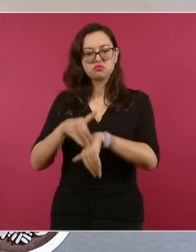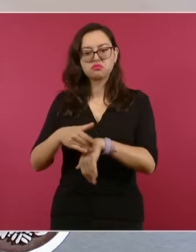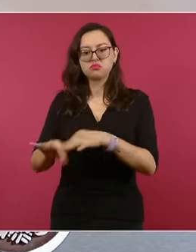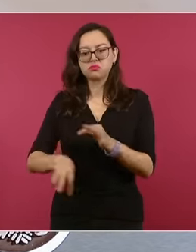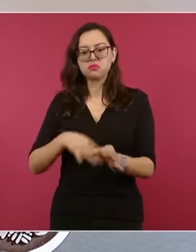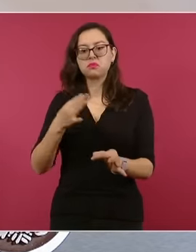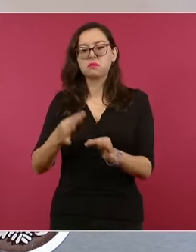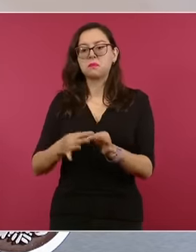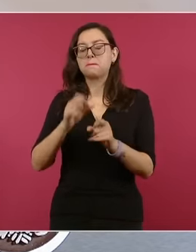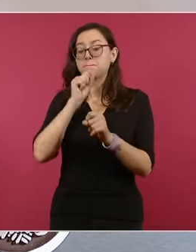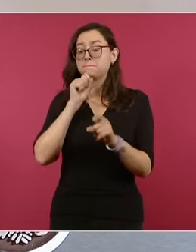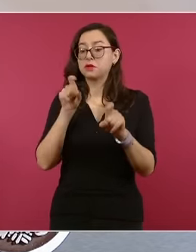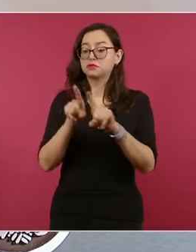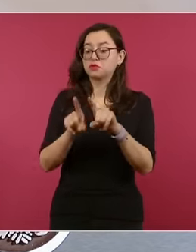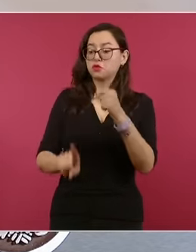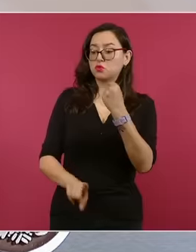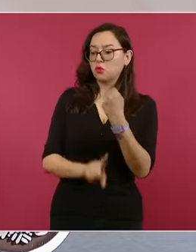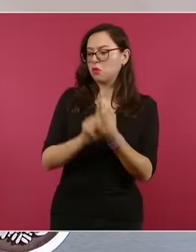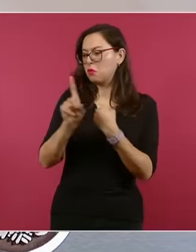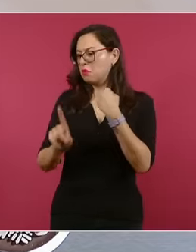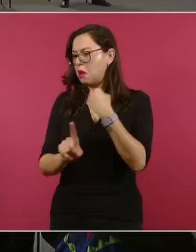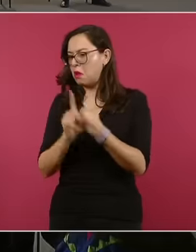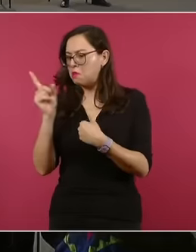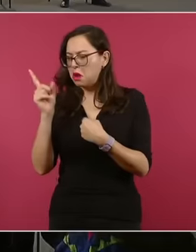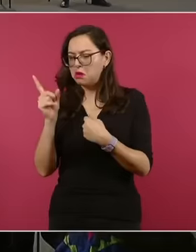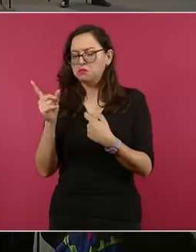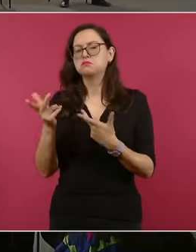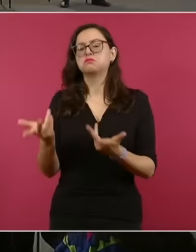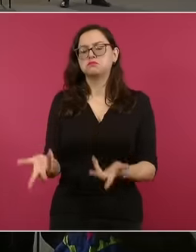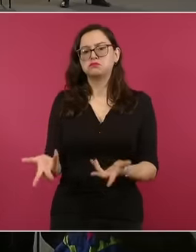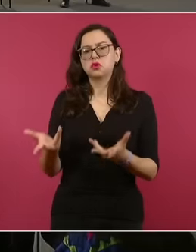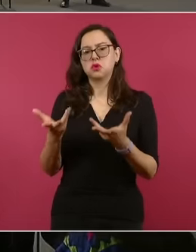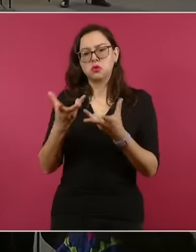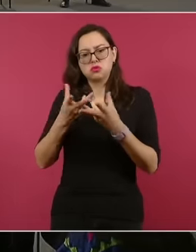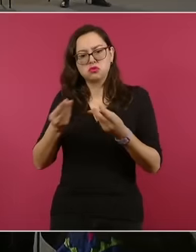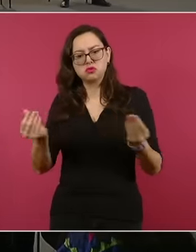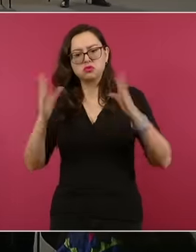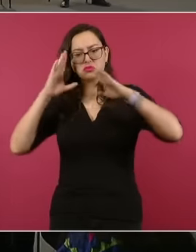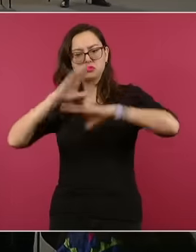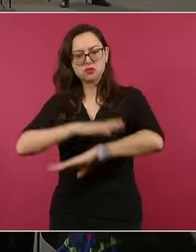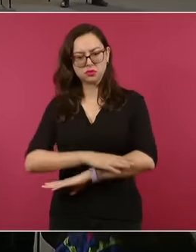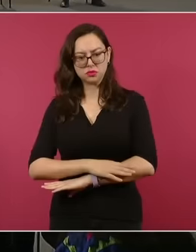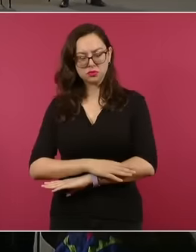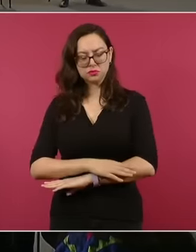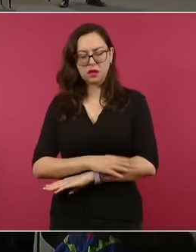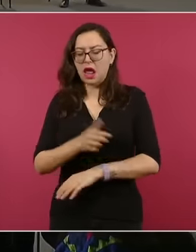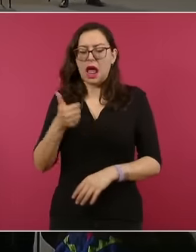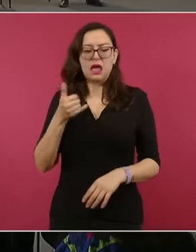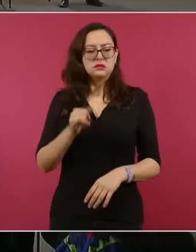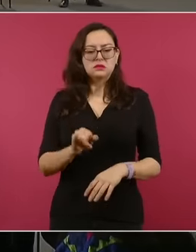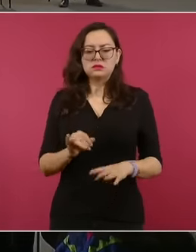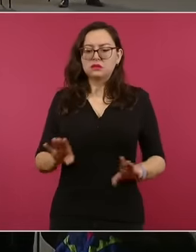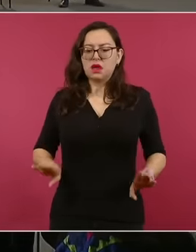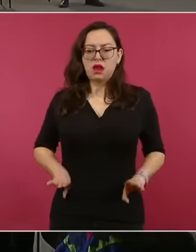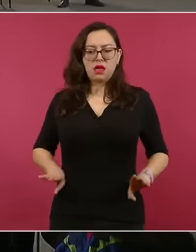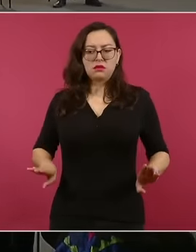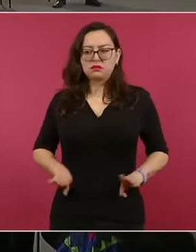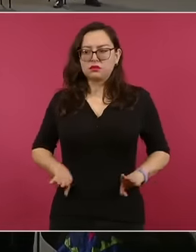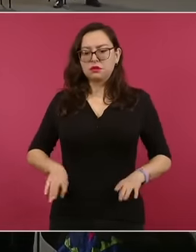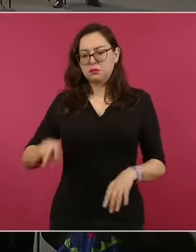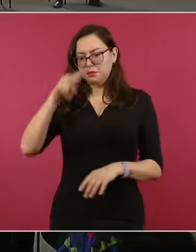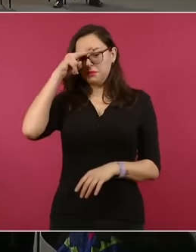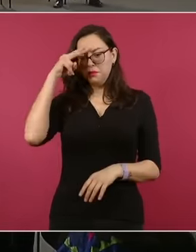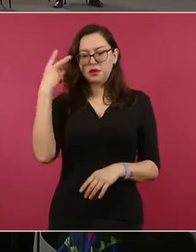la solución pacífica de cualquier controversia entre los estados. La primera, por favor, si son dramatos. México ha sido